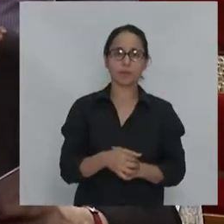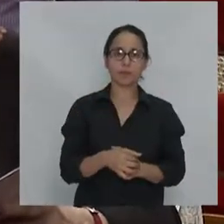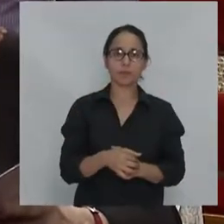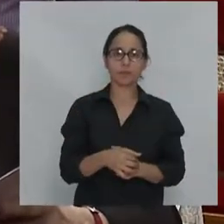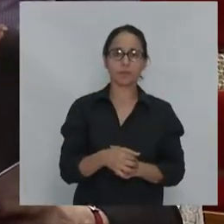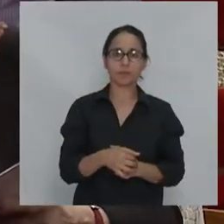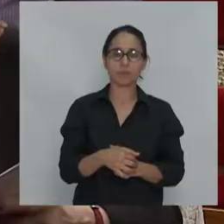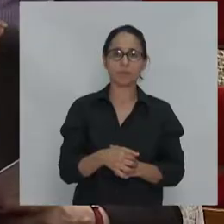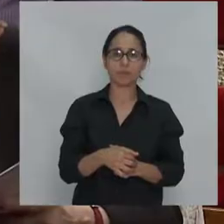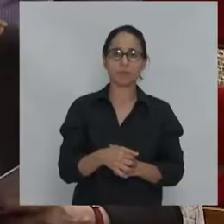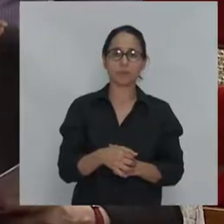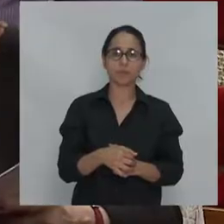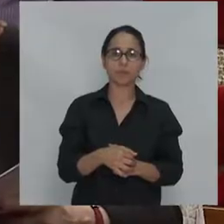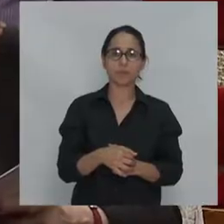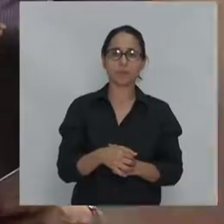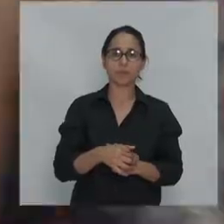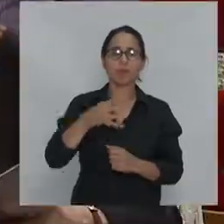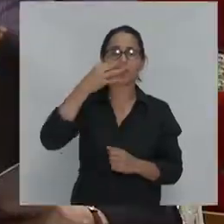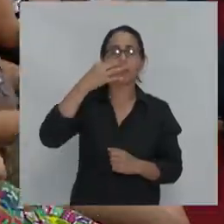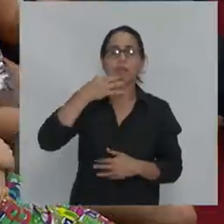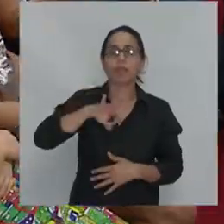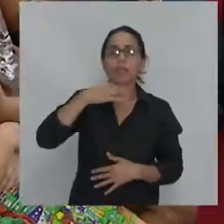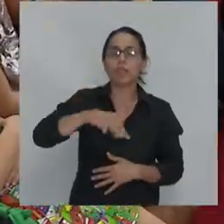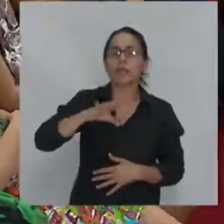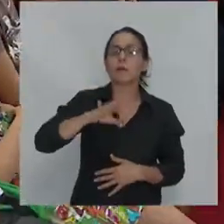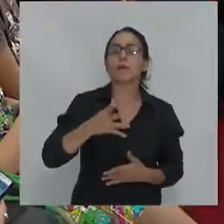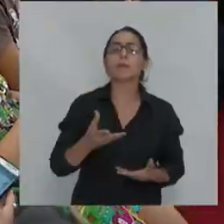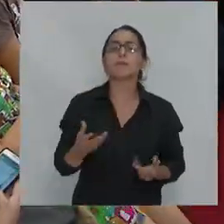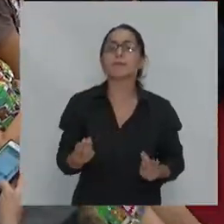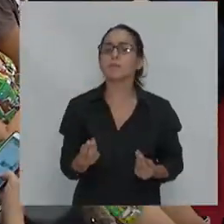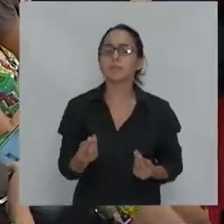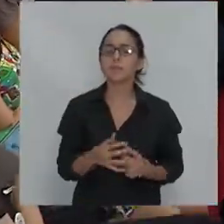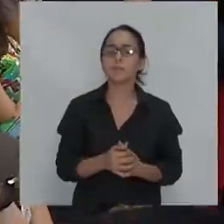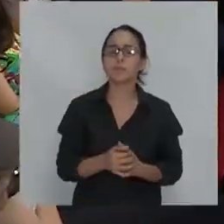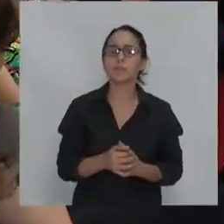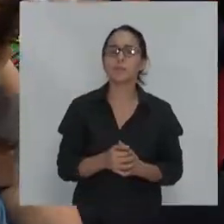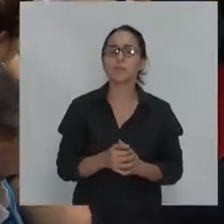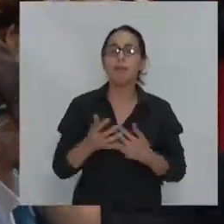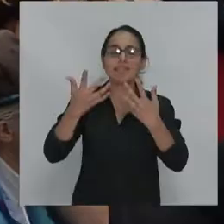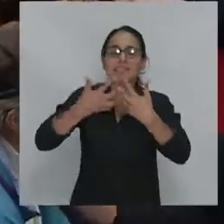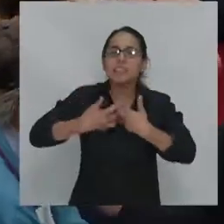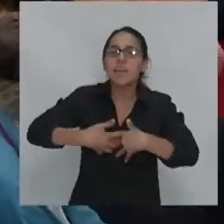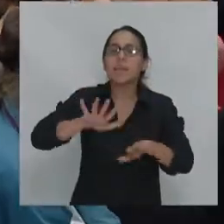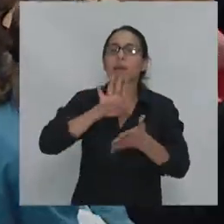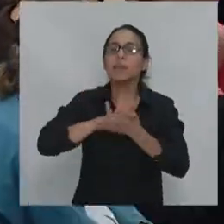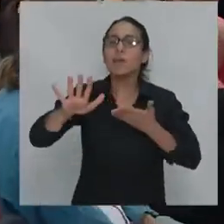Tiene que operar dentro de un nuevo sistema